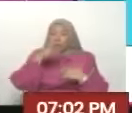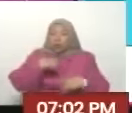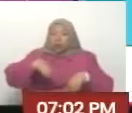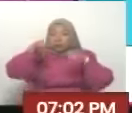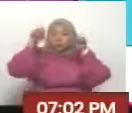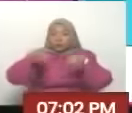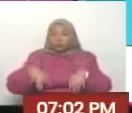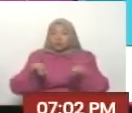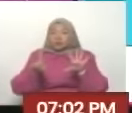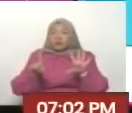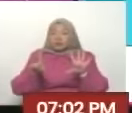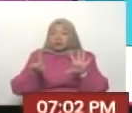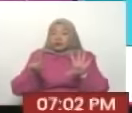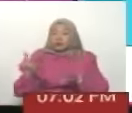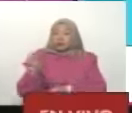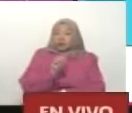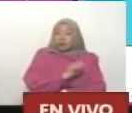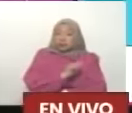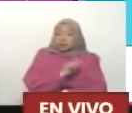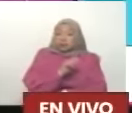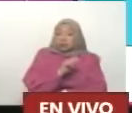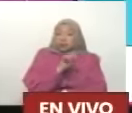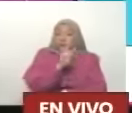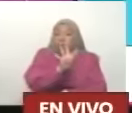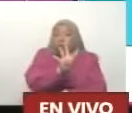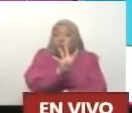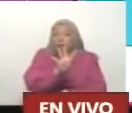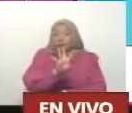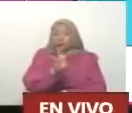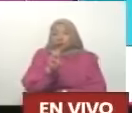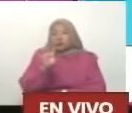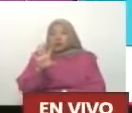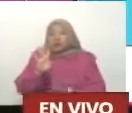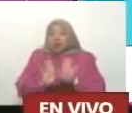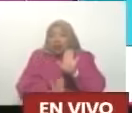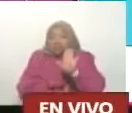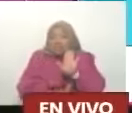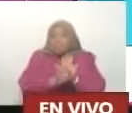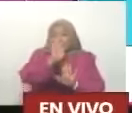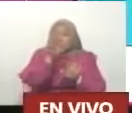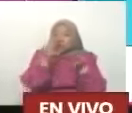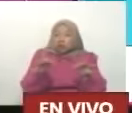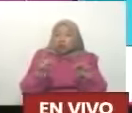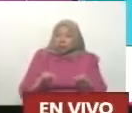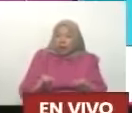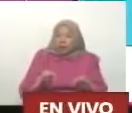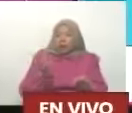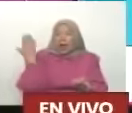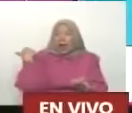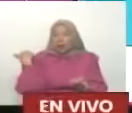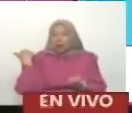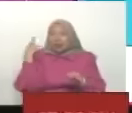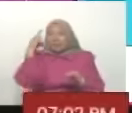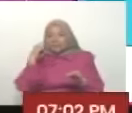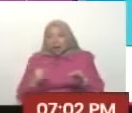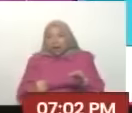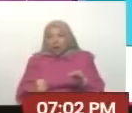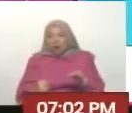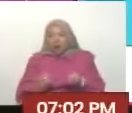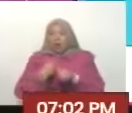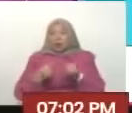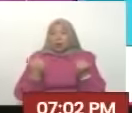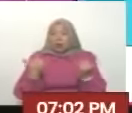meses con cuatro cinco grados por encima de la normal tuvimos esta temporada